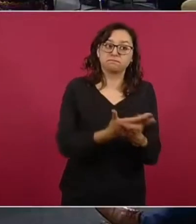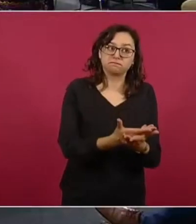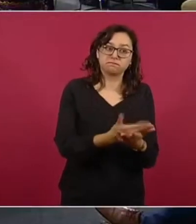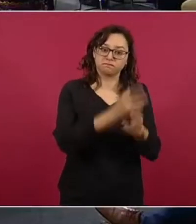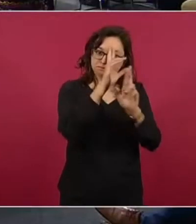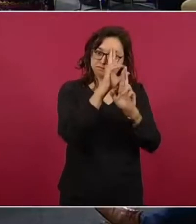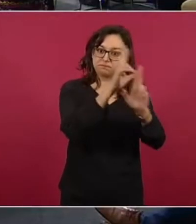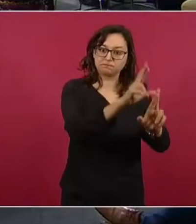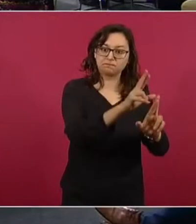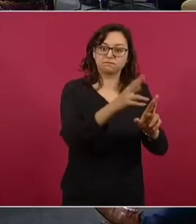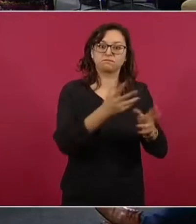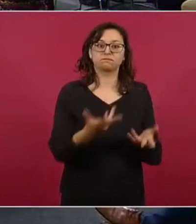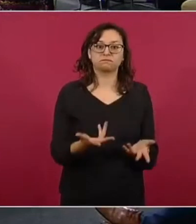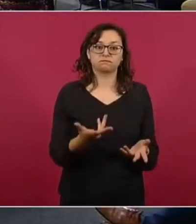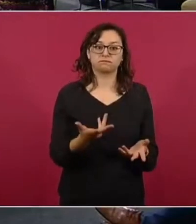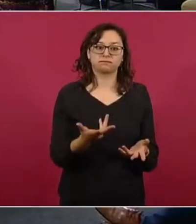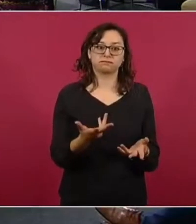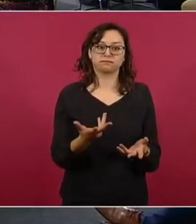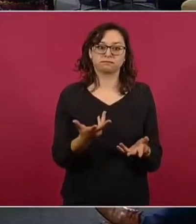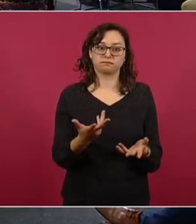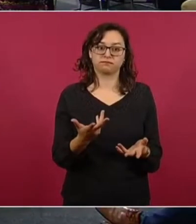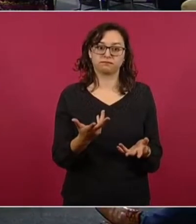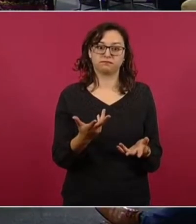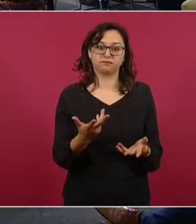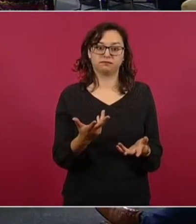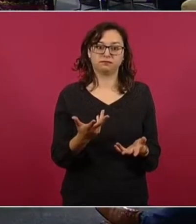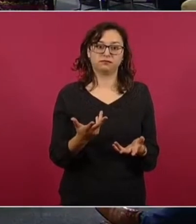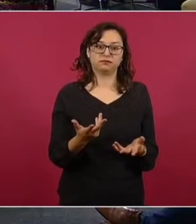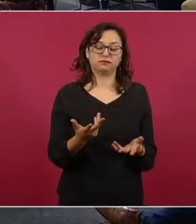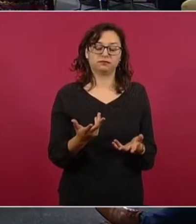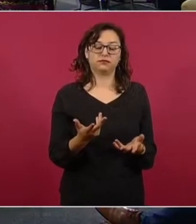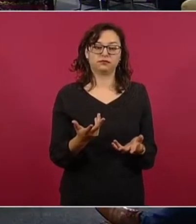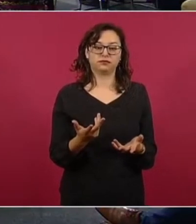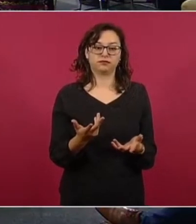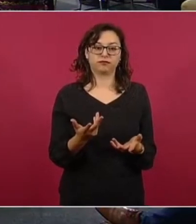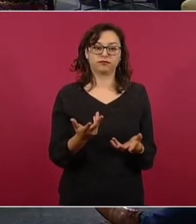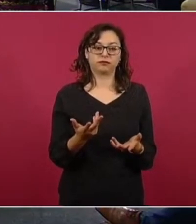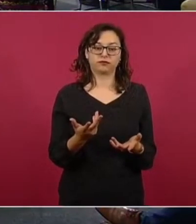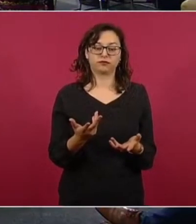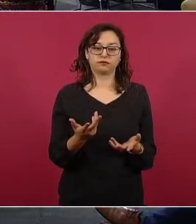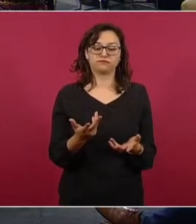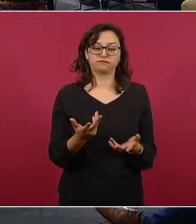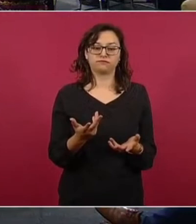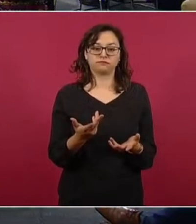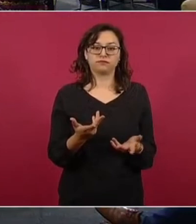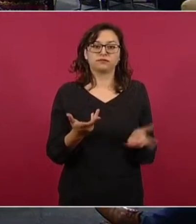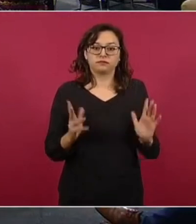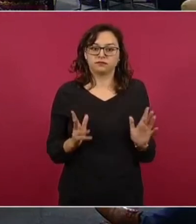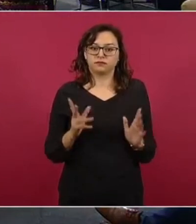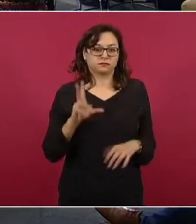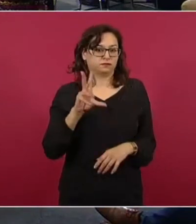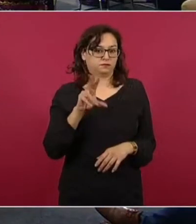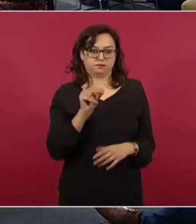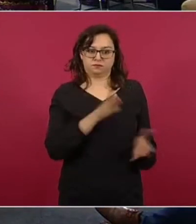partidarios de la no intervención.